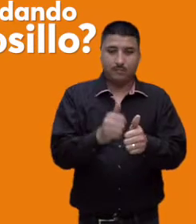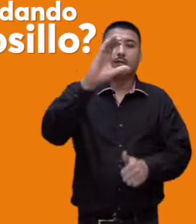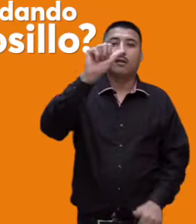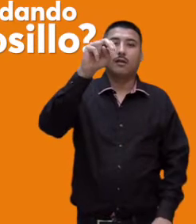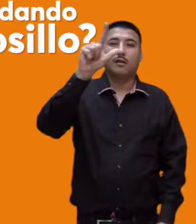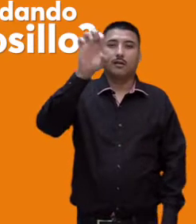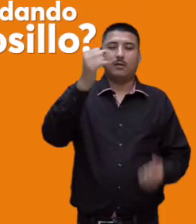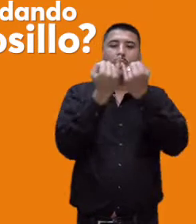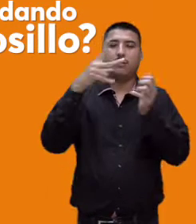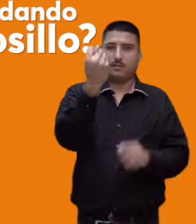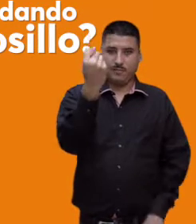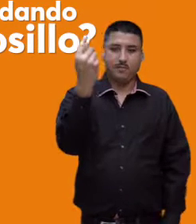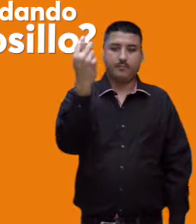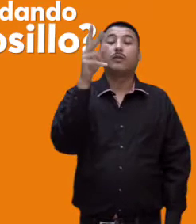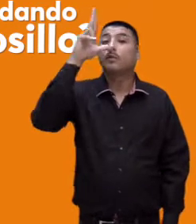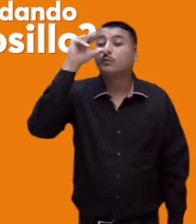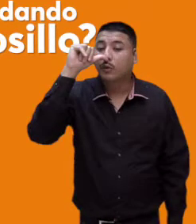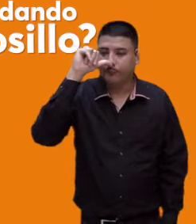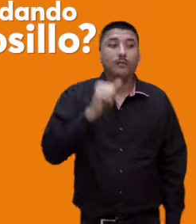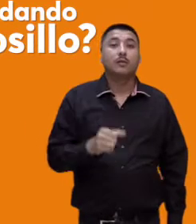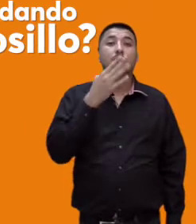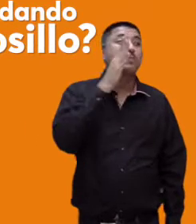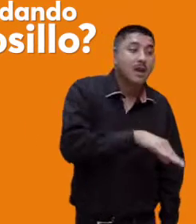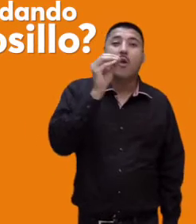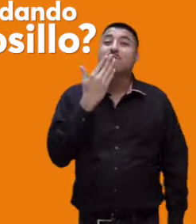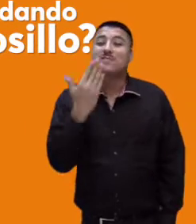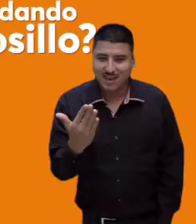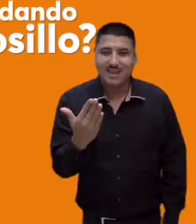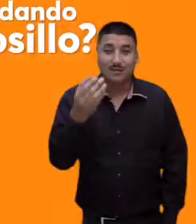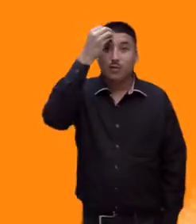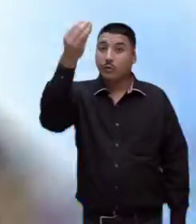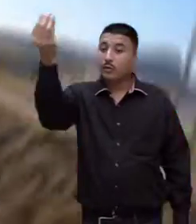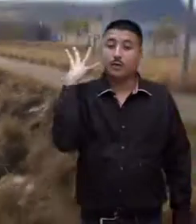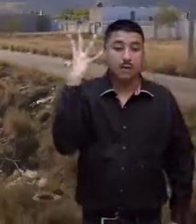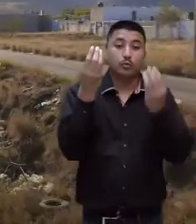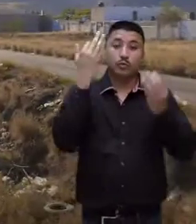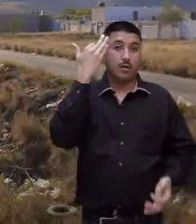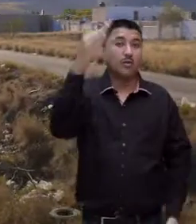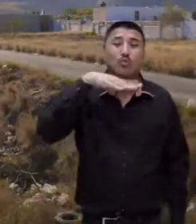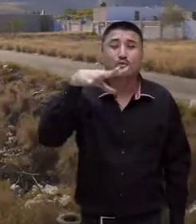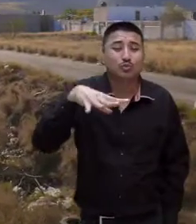¿Y tú? ¿Ya viste cómo están quedando los canales en Hermosillo?